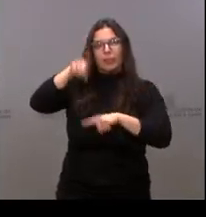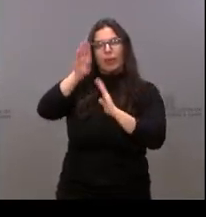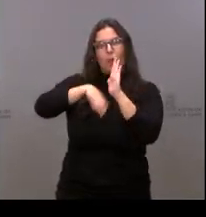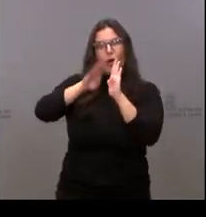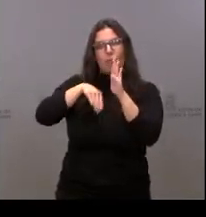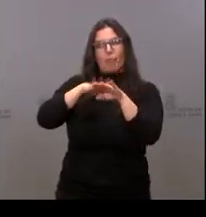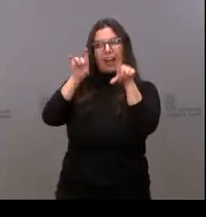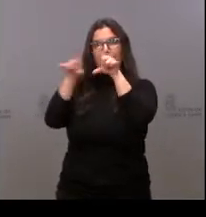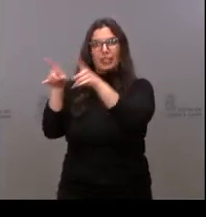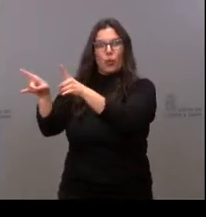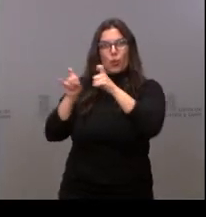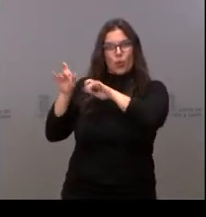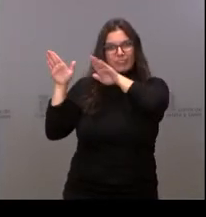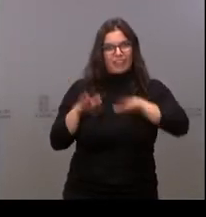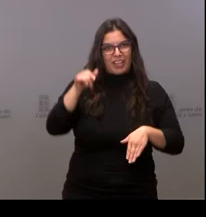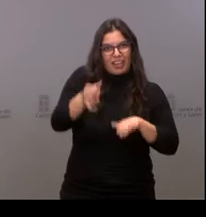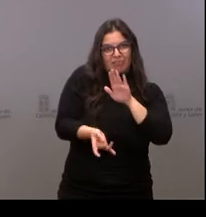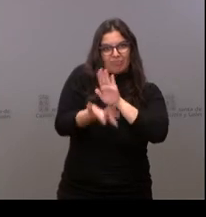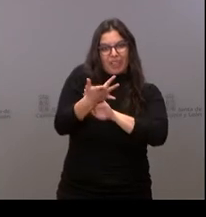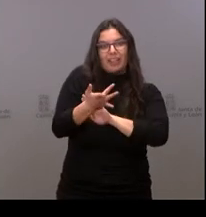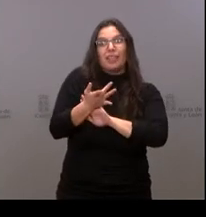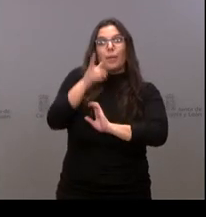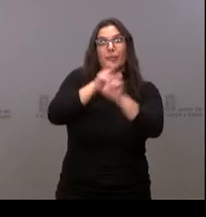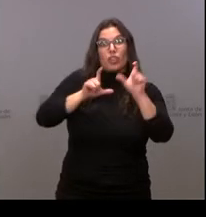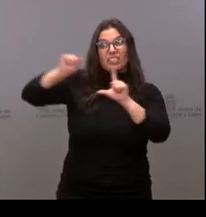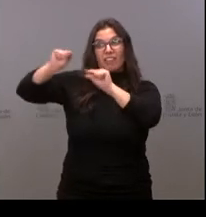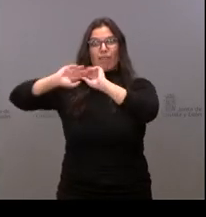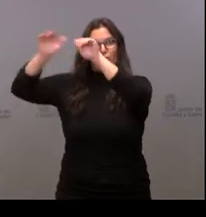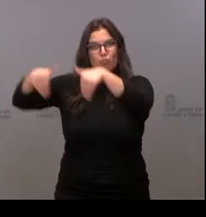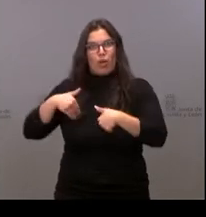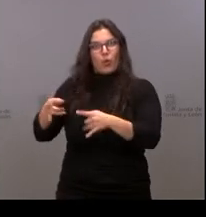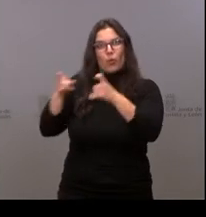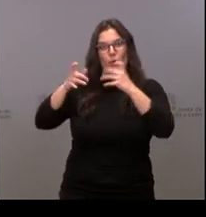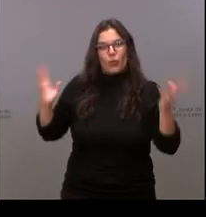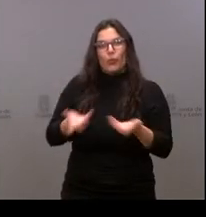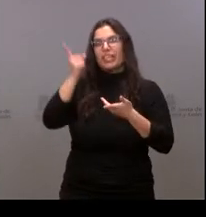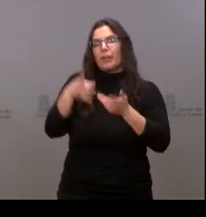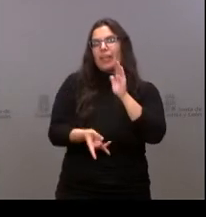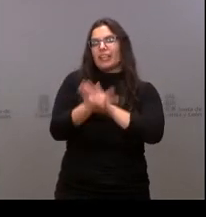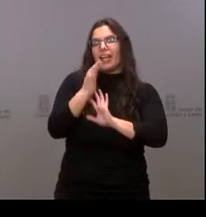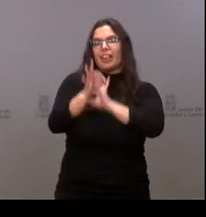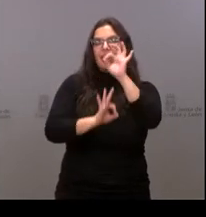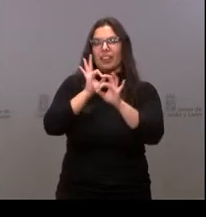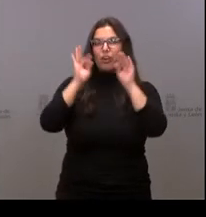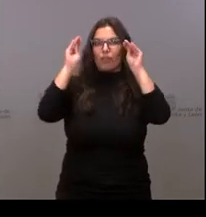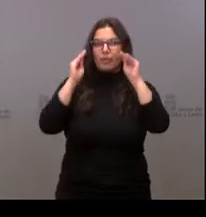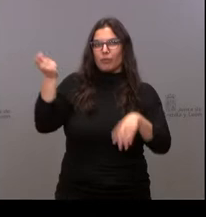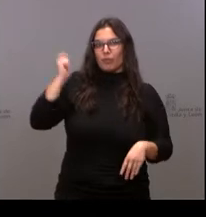empresas, recuperación del talento, implantando también nuevos ciclos formativos de formación profesional,